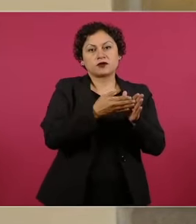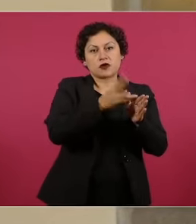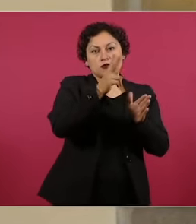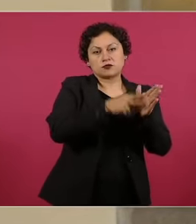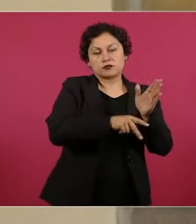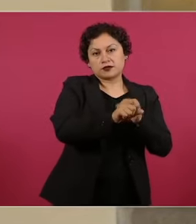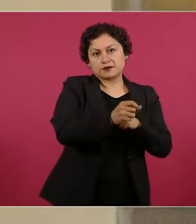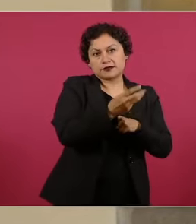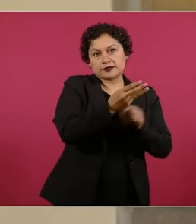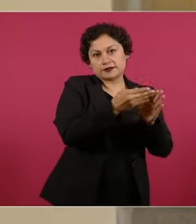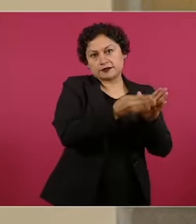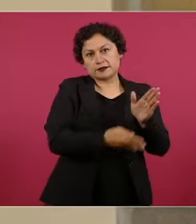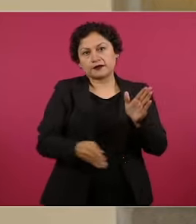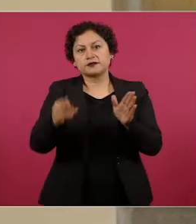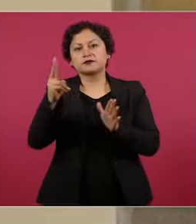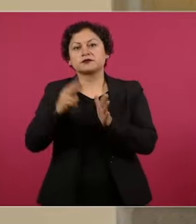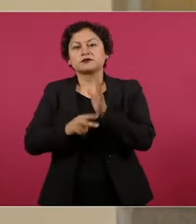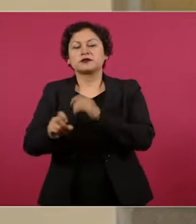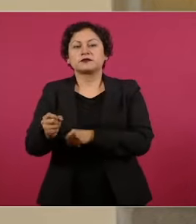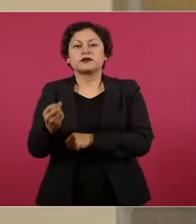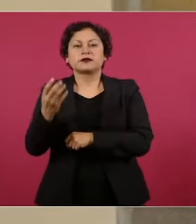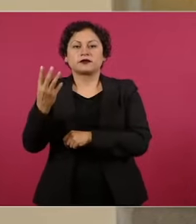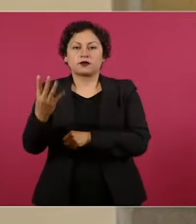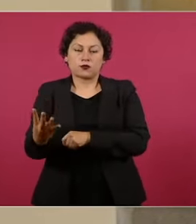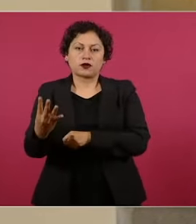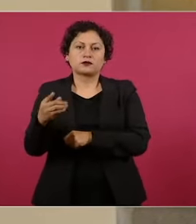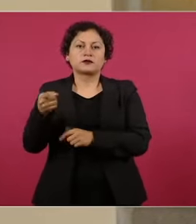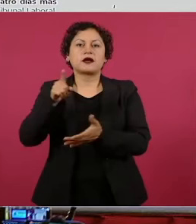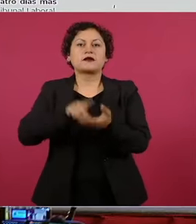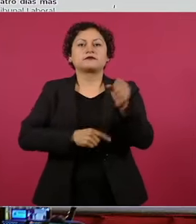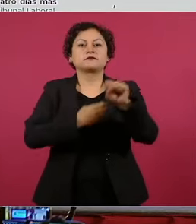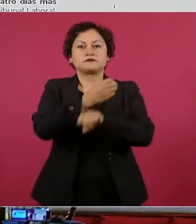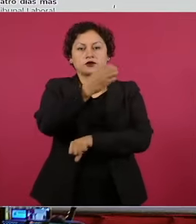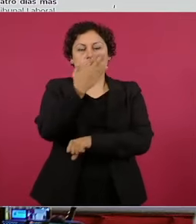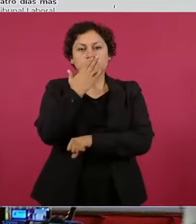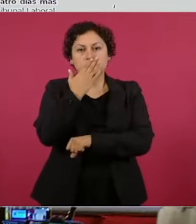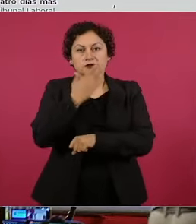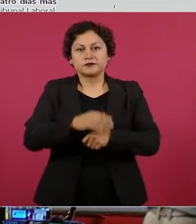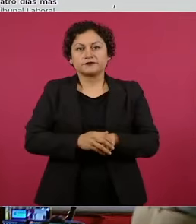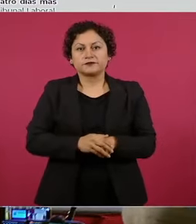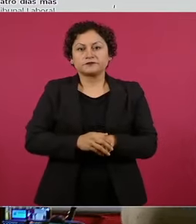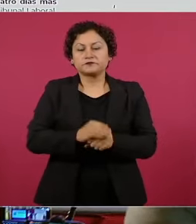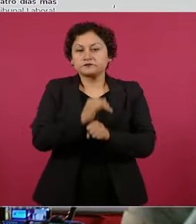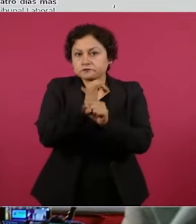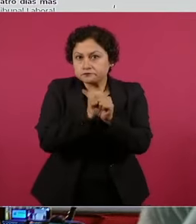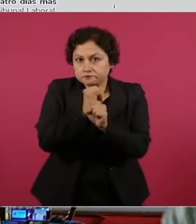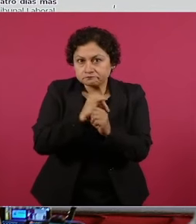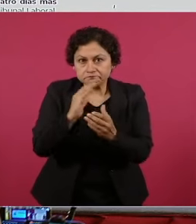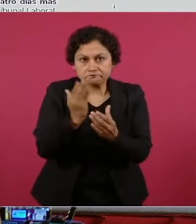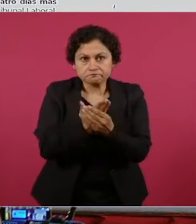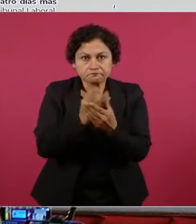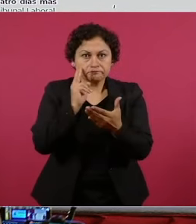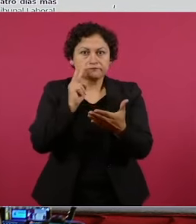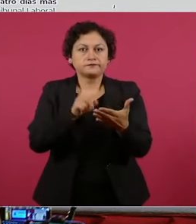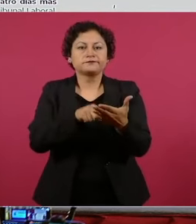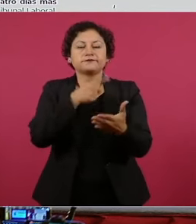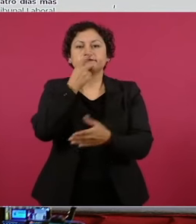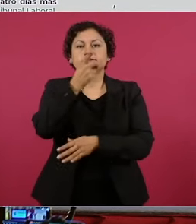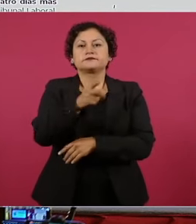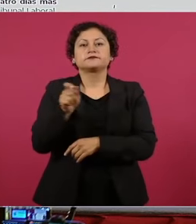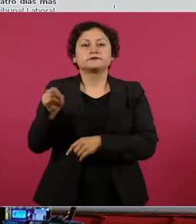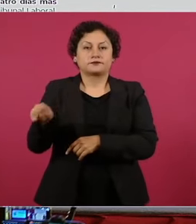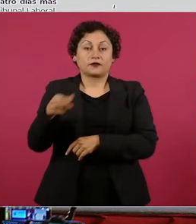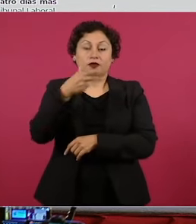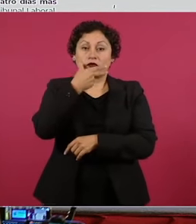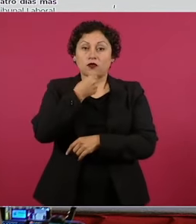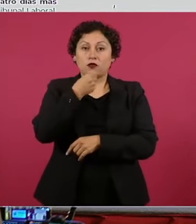del 24 en Peñasco, Sonora. De acuerdo con las investigaciones, Héctor, entre